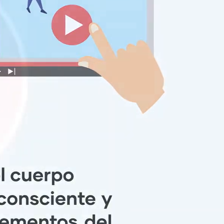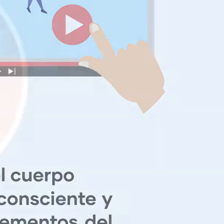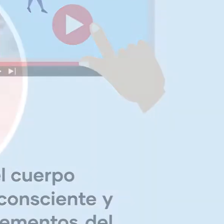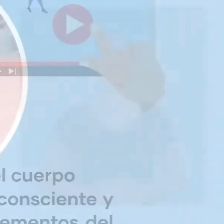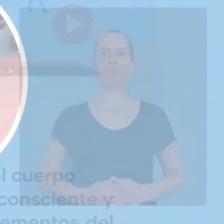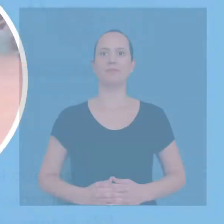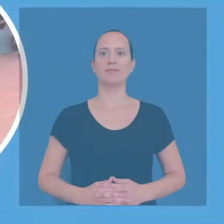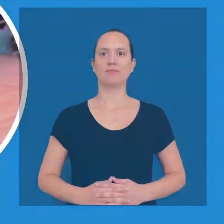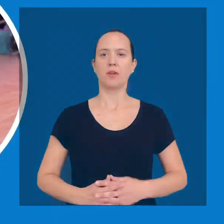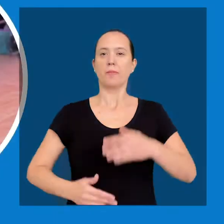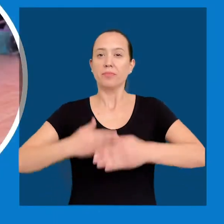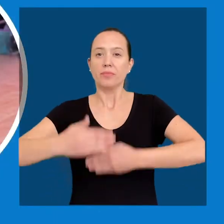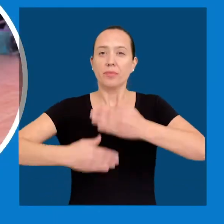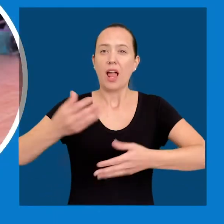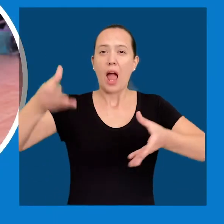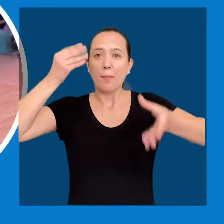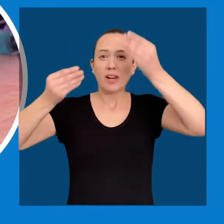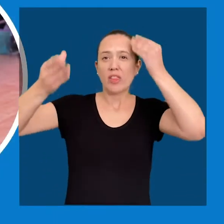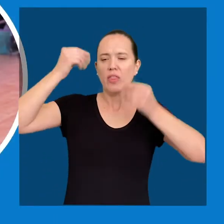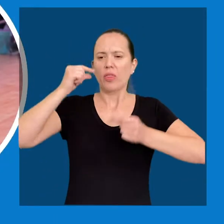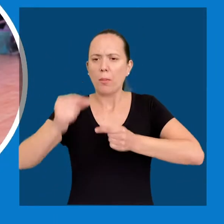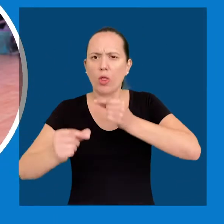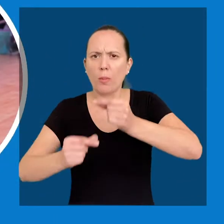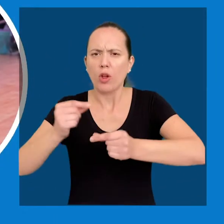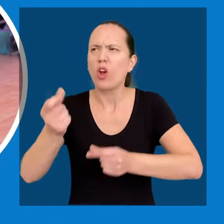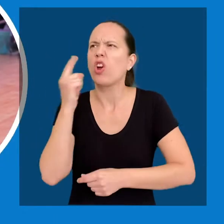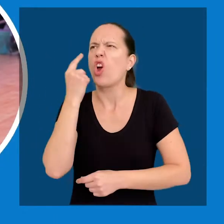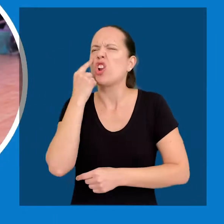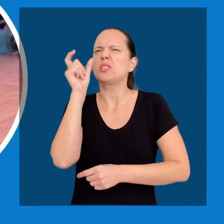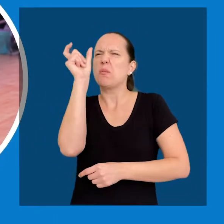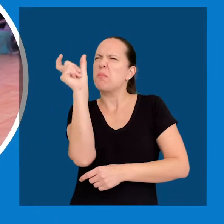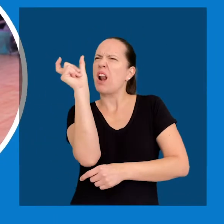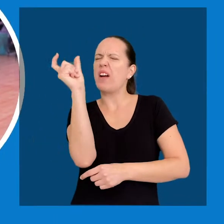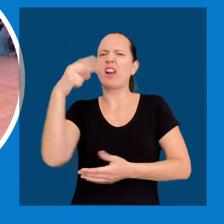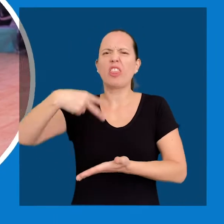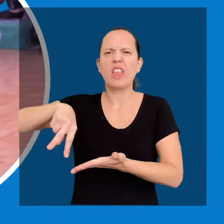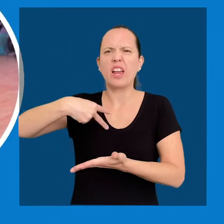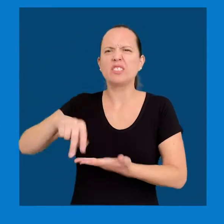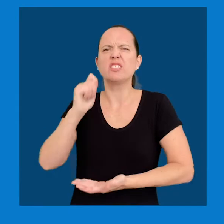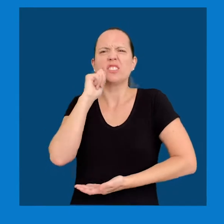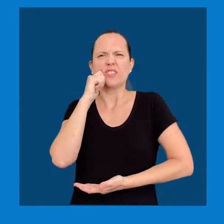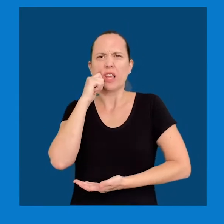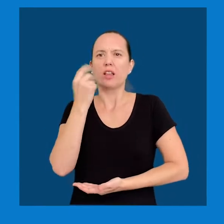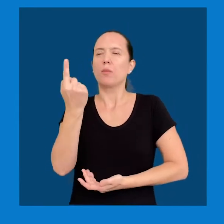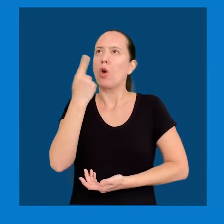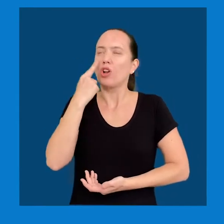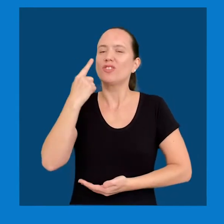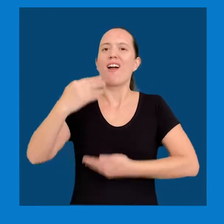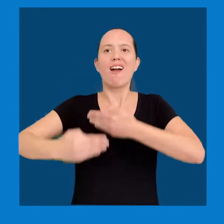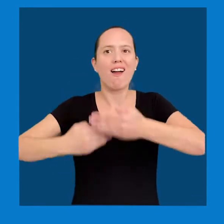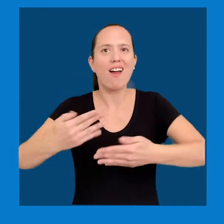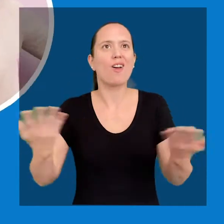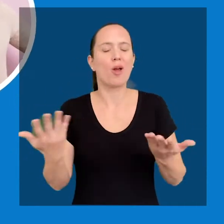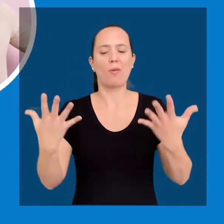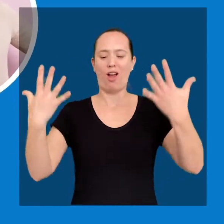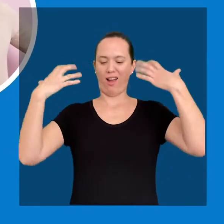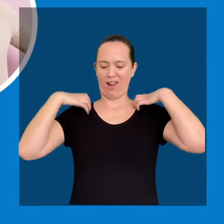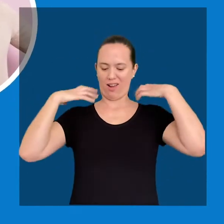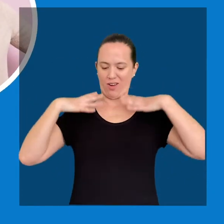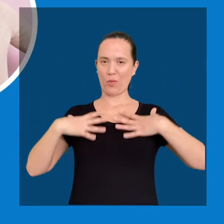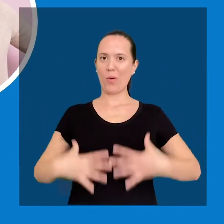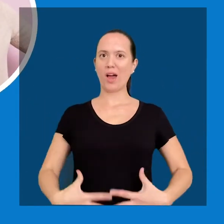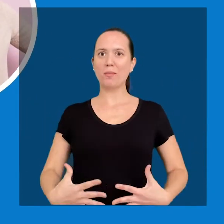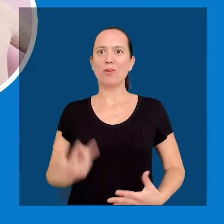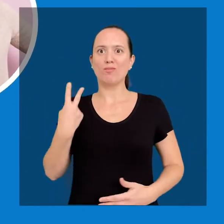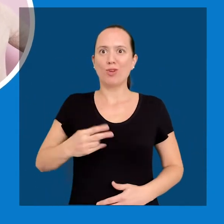Nos aproximaremos de forma gradual al lenguaje de la danza y así conocer el proceso para asumir el propio cuerpo. Comenzaremos